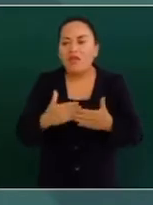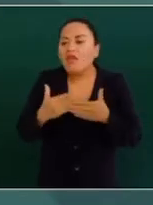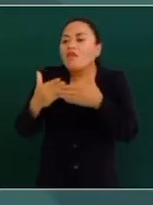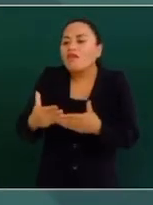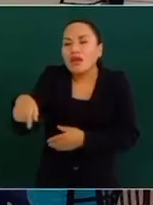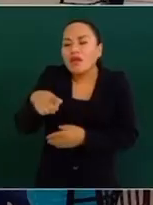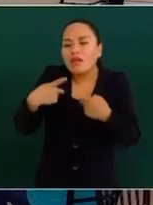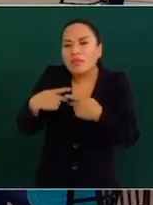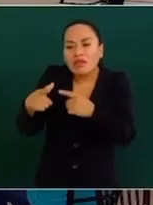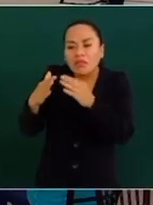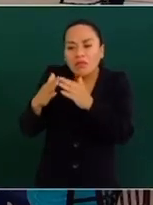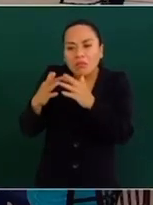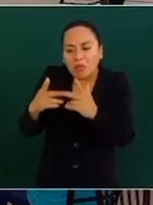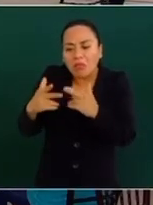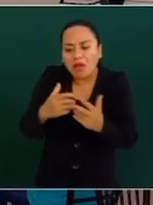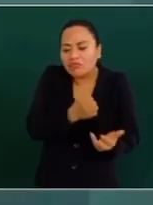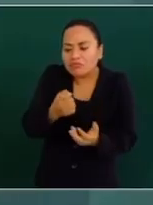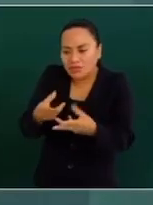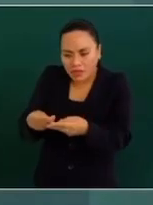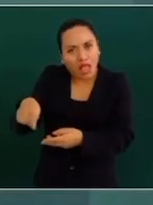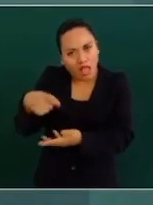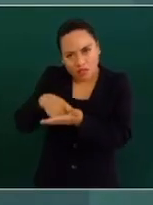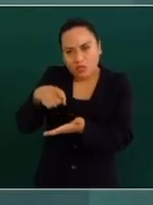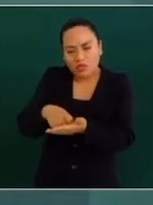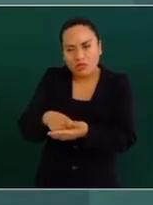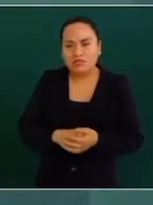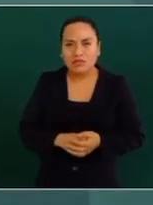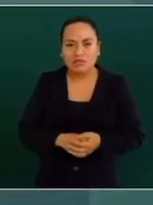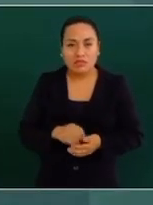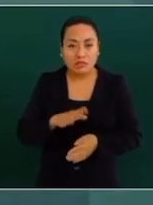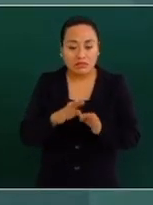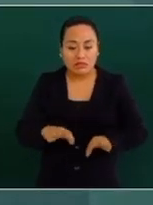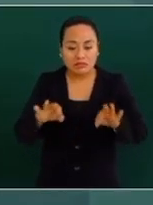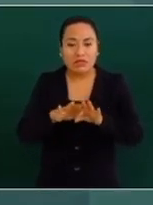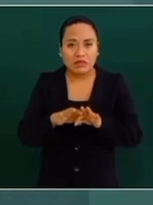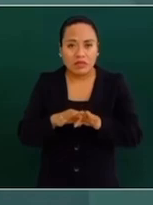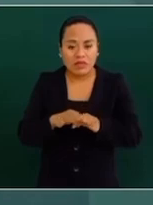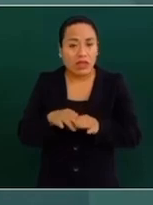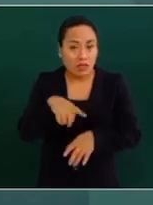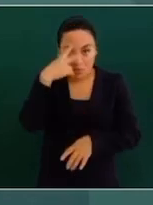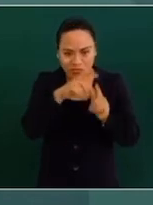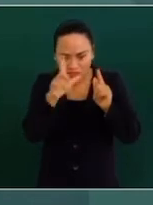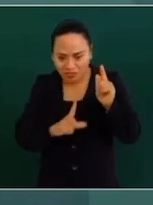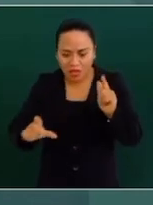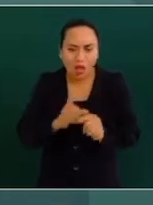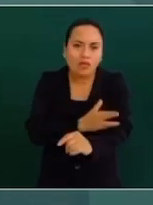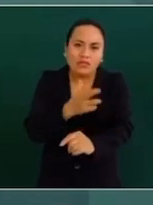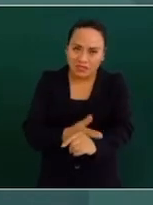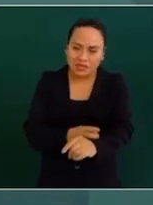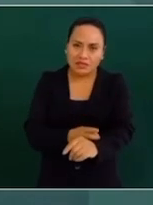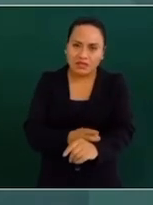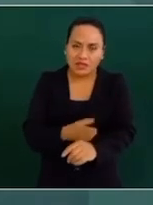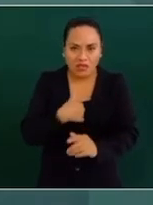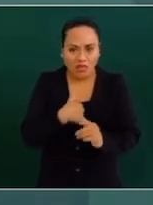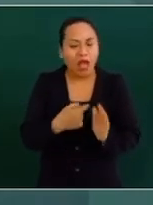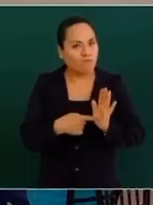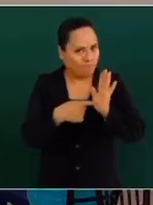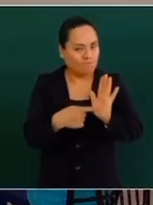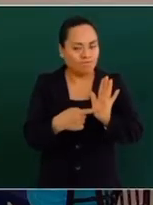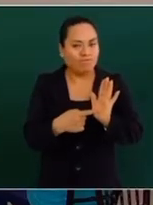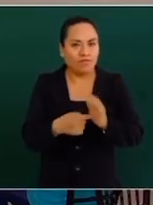¿Saben que la mayor riqueza de México es la honestidad de su pueblo? Yo pongo de ejemplo